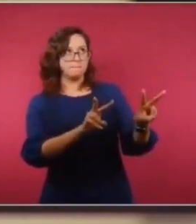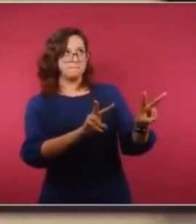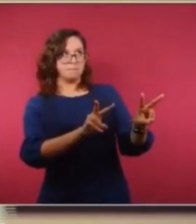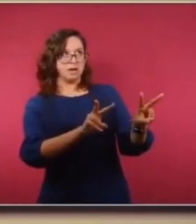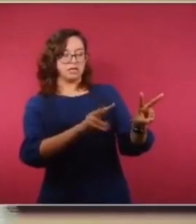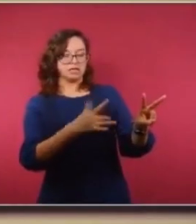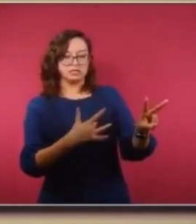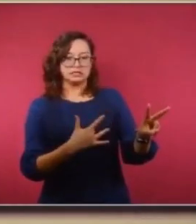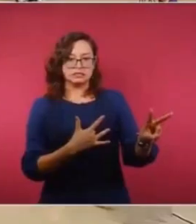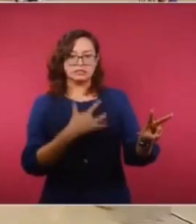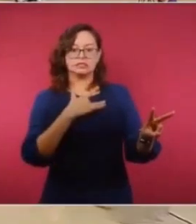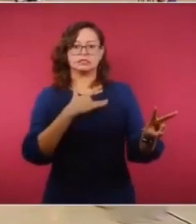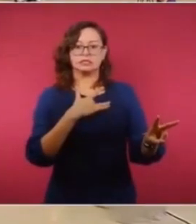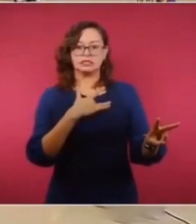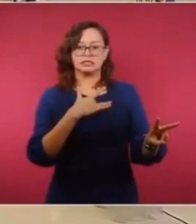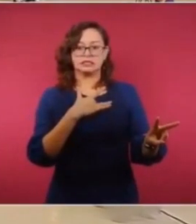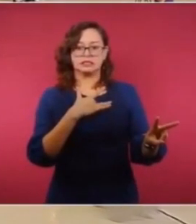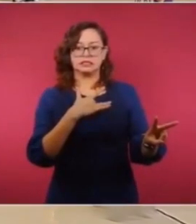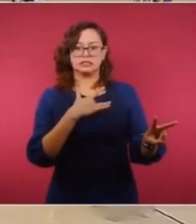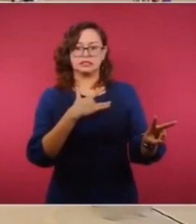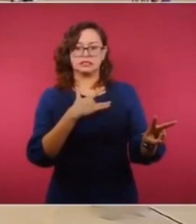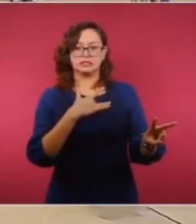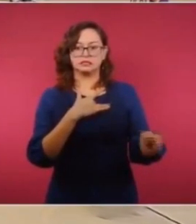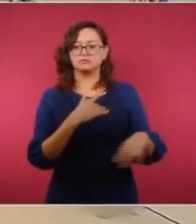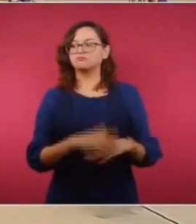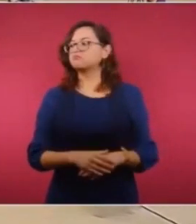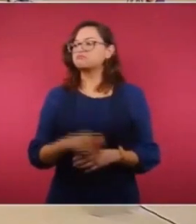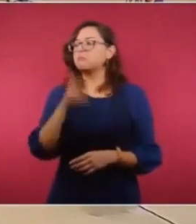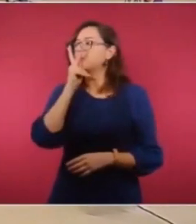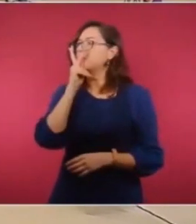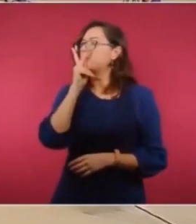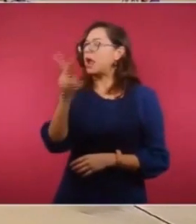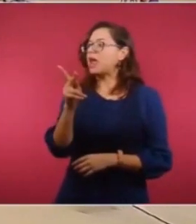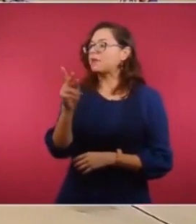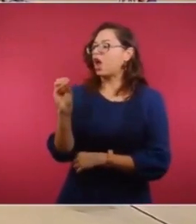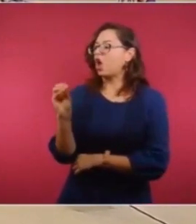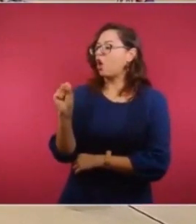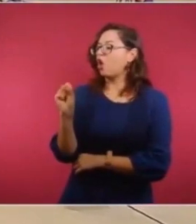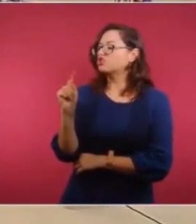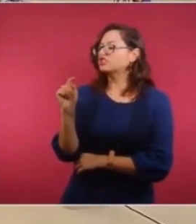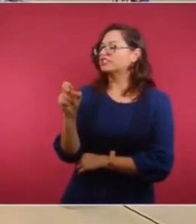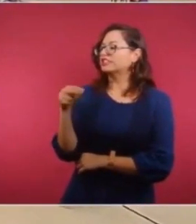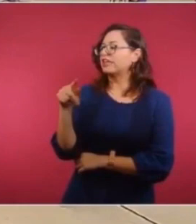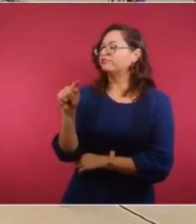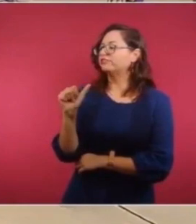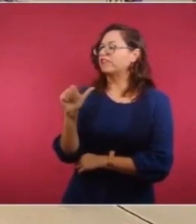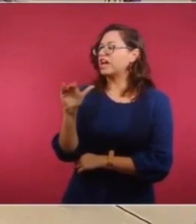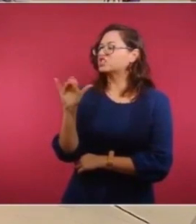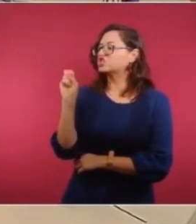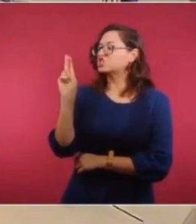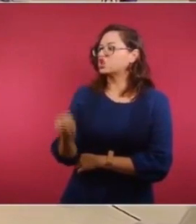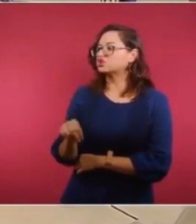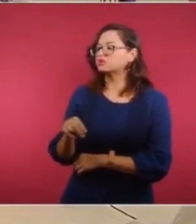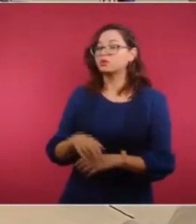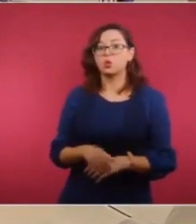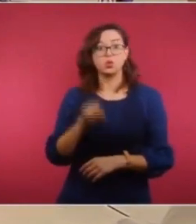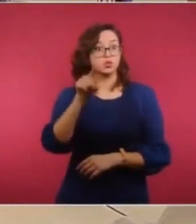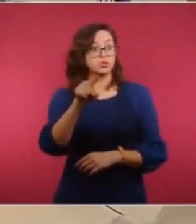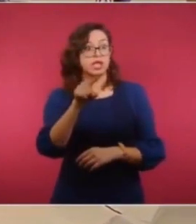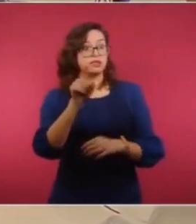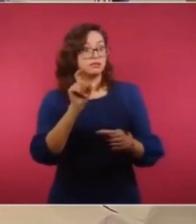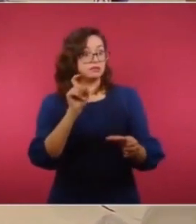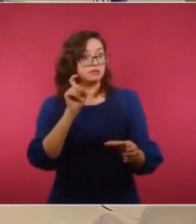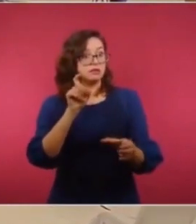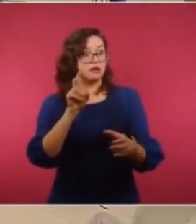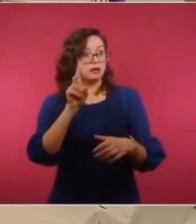entiendo yo que usted nunca se ha subido. Ostentación. ¿No se va a subir? No. Ok. Gracias, presidente. Ustedes sí,